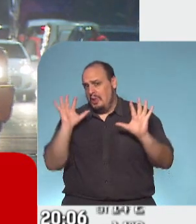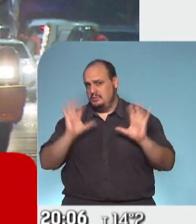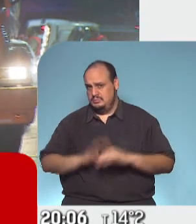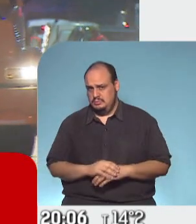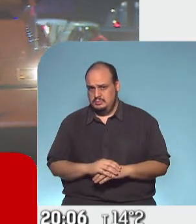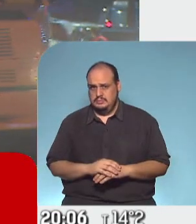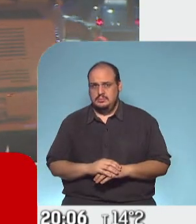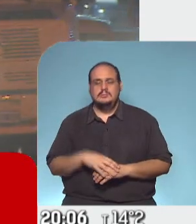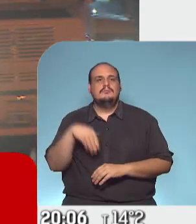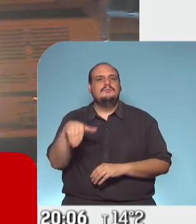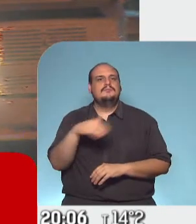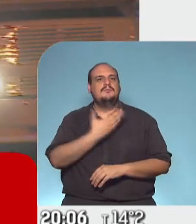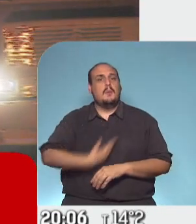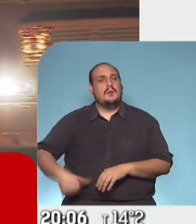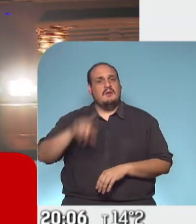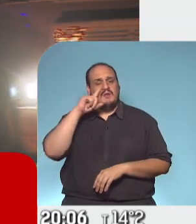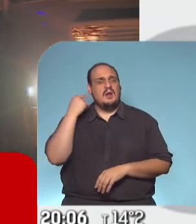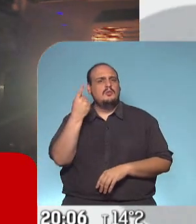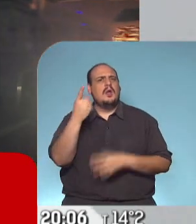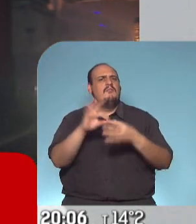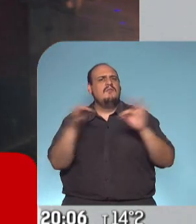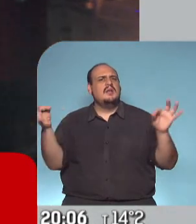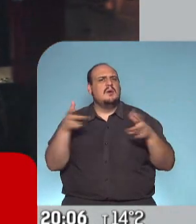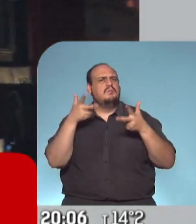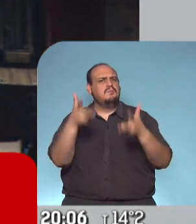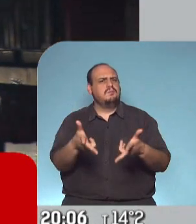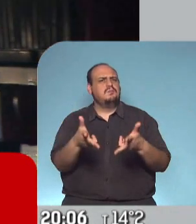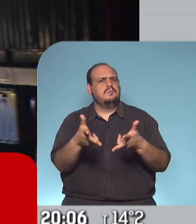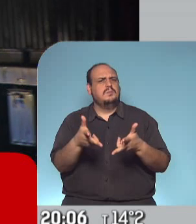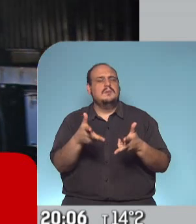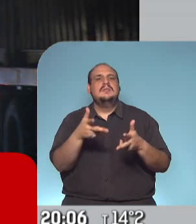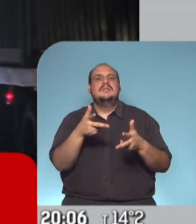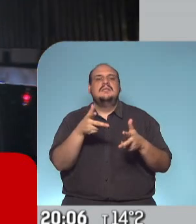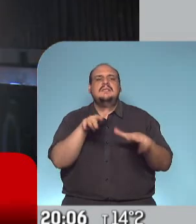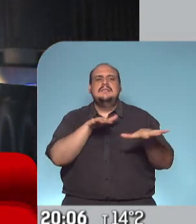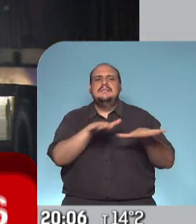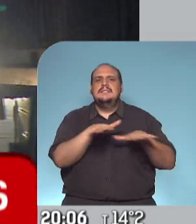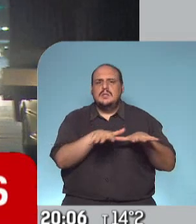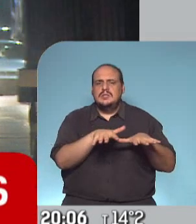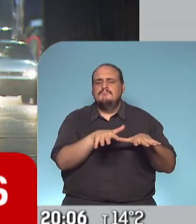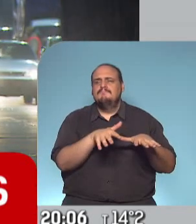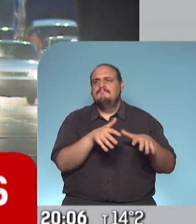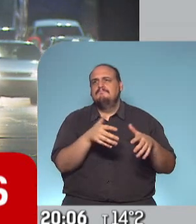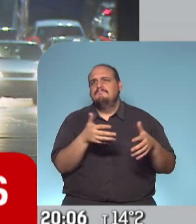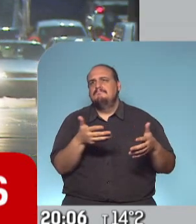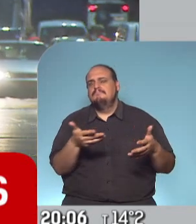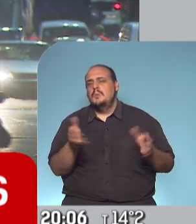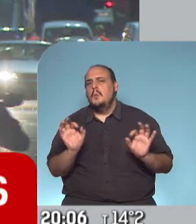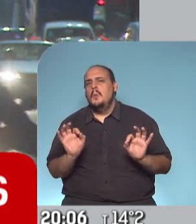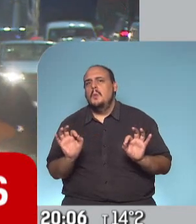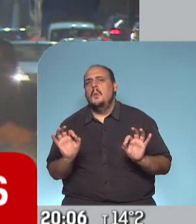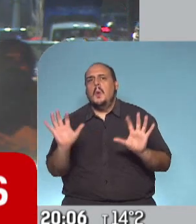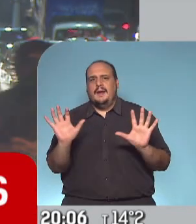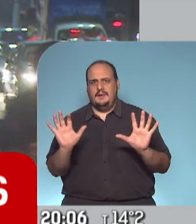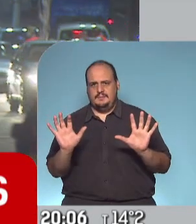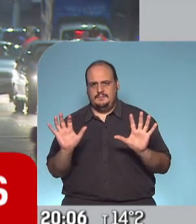Alberto Fernández en algún momento que quizás lo grafique, ¿no? Dijo, la situación es, y después de los puntos ofensivos dijo, buena, para no pecar de